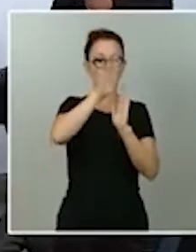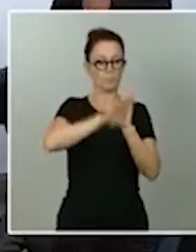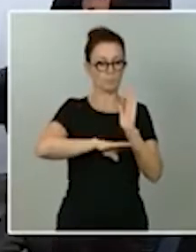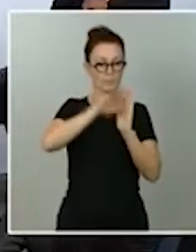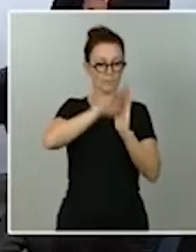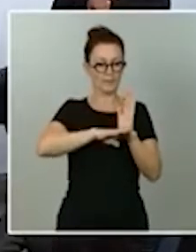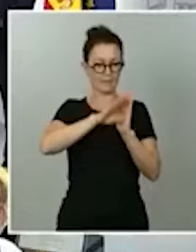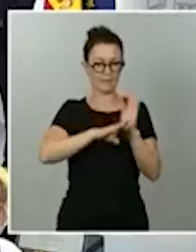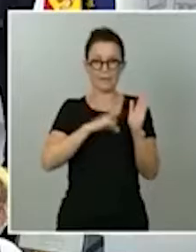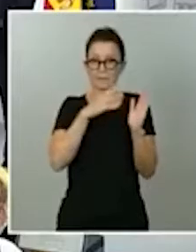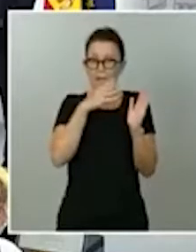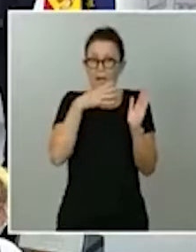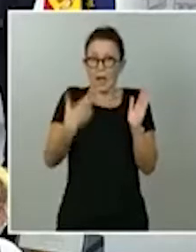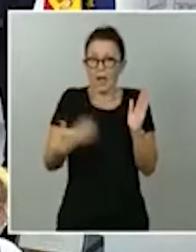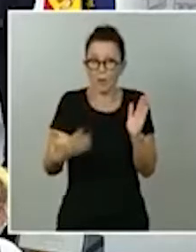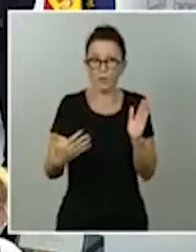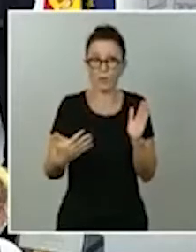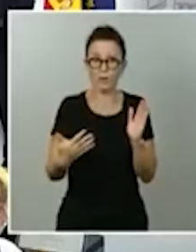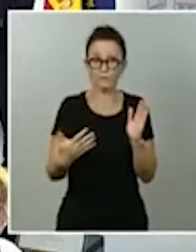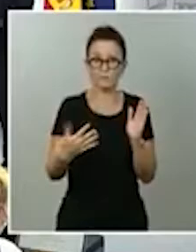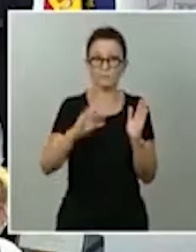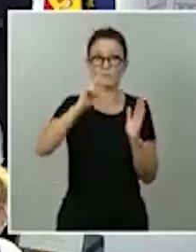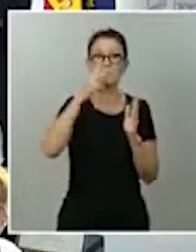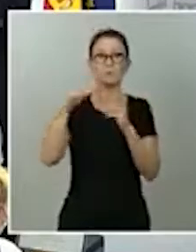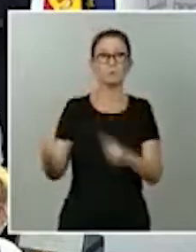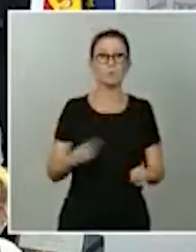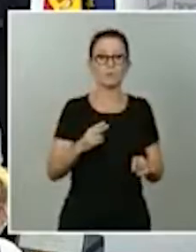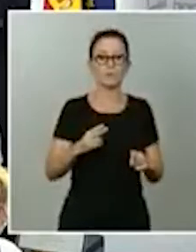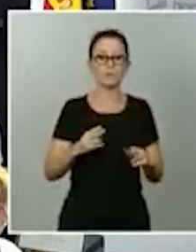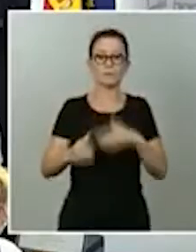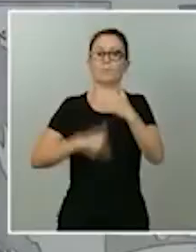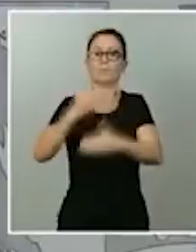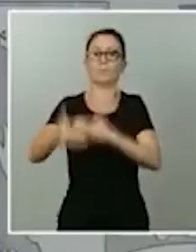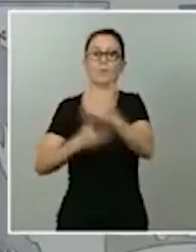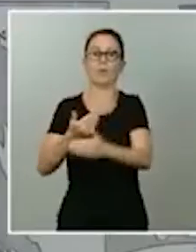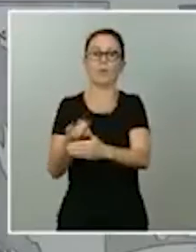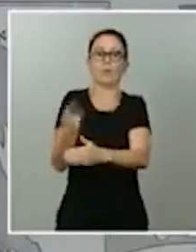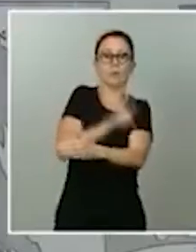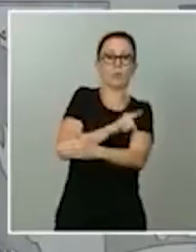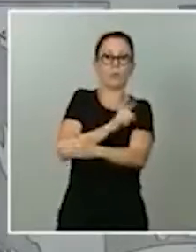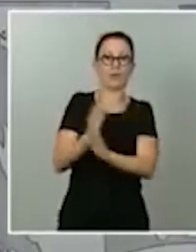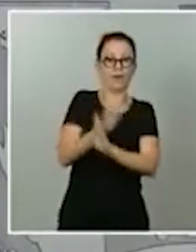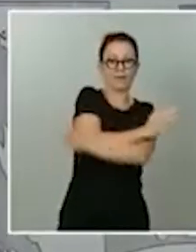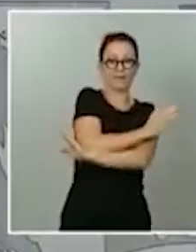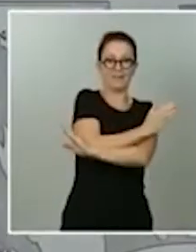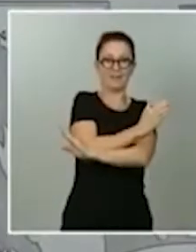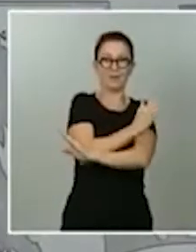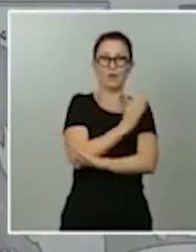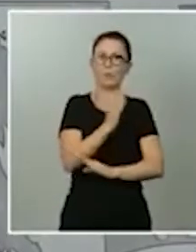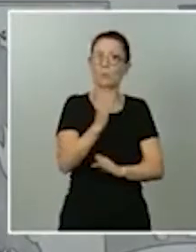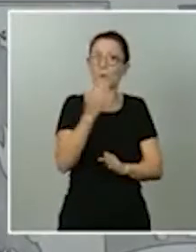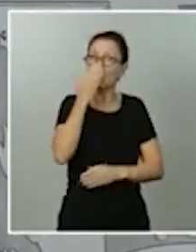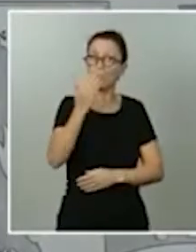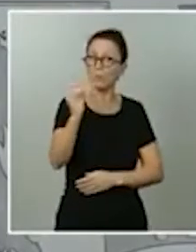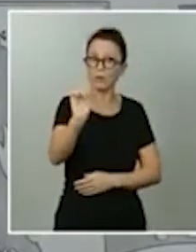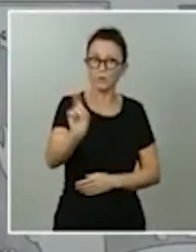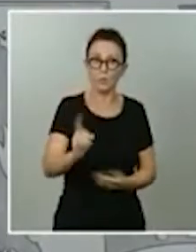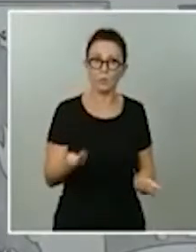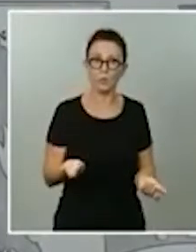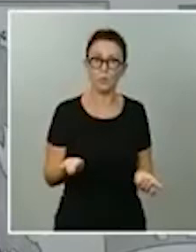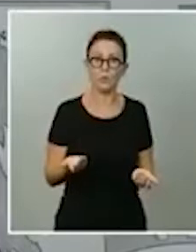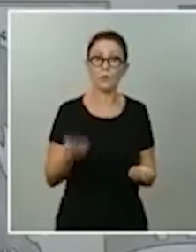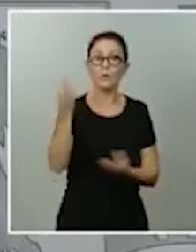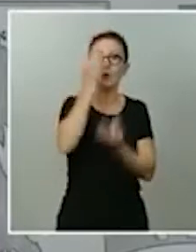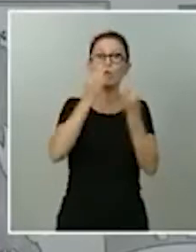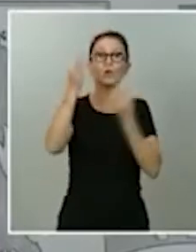en esta segunda fase, tienen que ser semejantes a las de la fase anterior. Y no tiene por qué ser así. Los datos no indican eso.